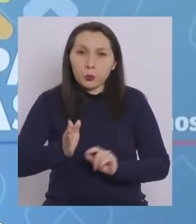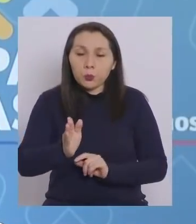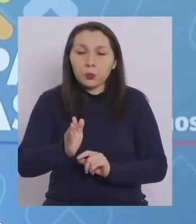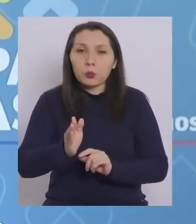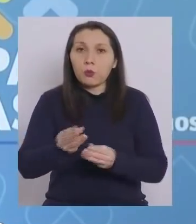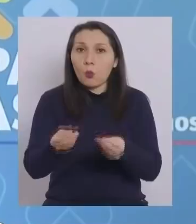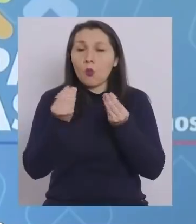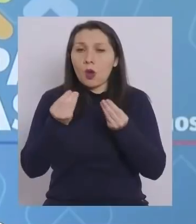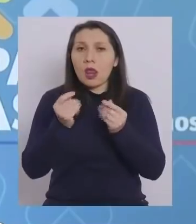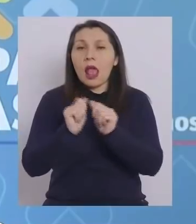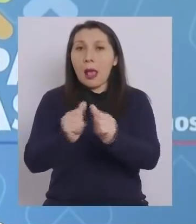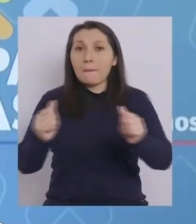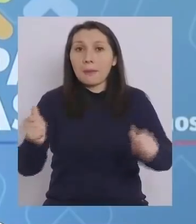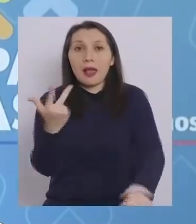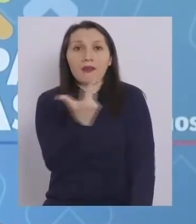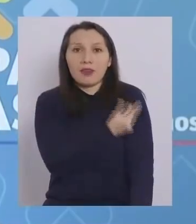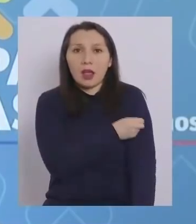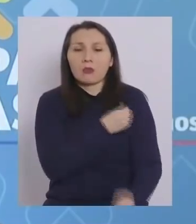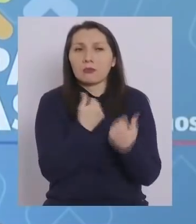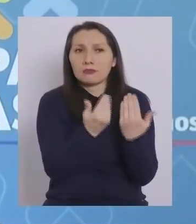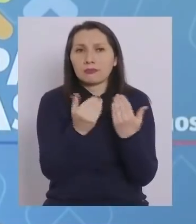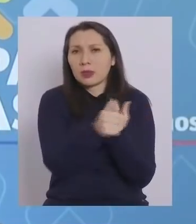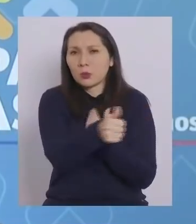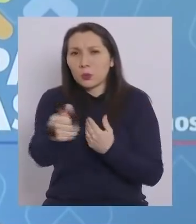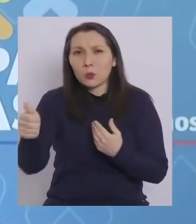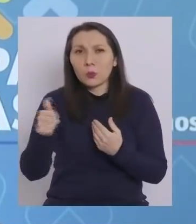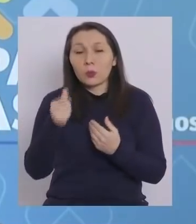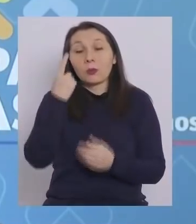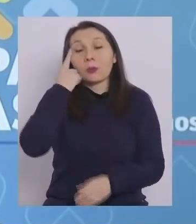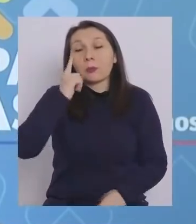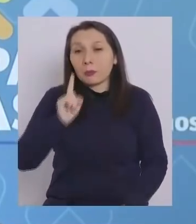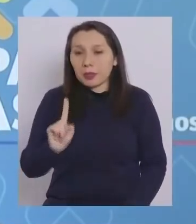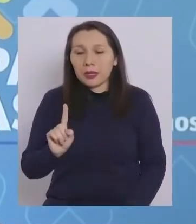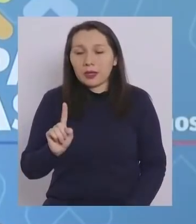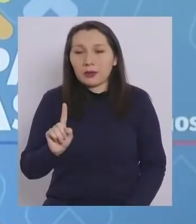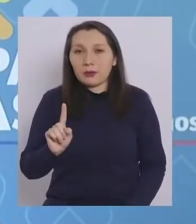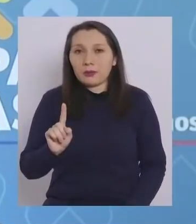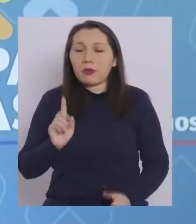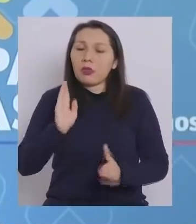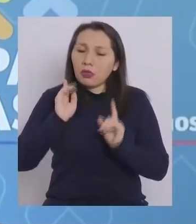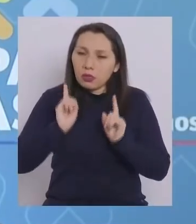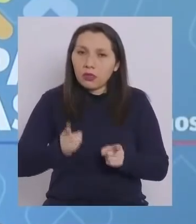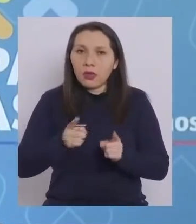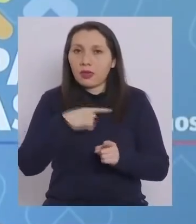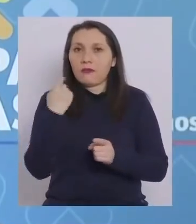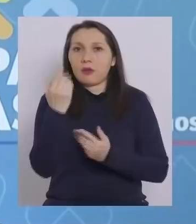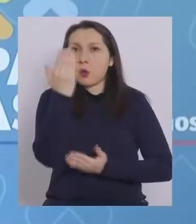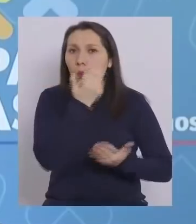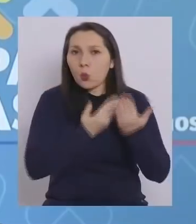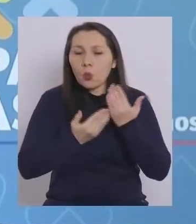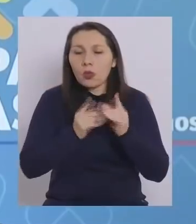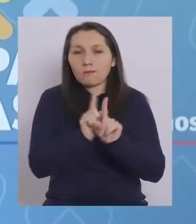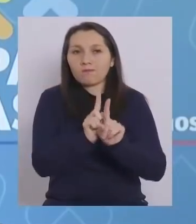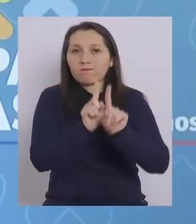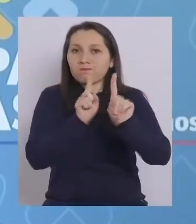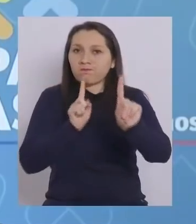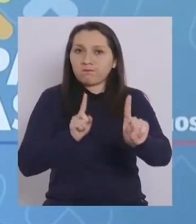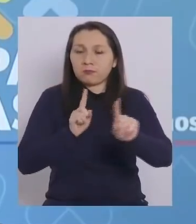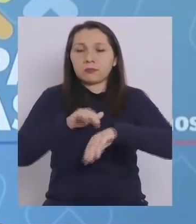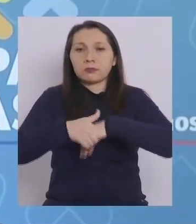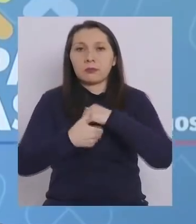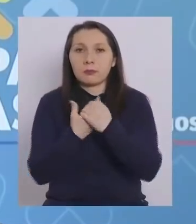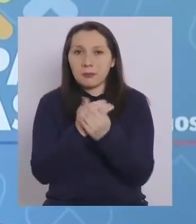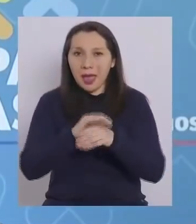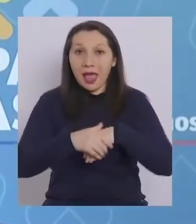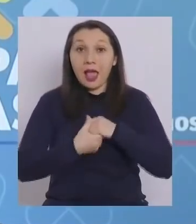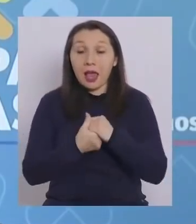la exitosa campaña de vacunación masiva. Pero debemos mantener el distanciamiento físico, lavado de